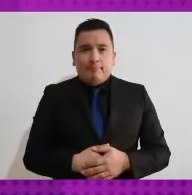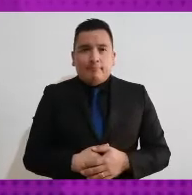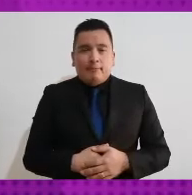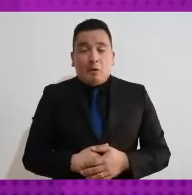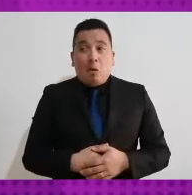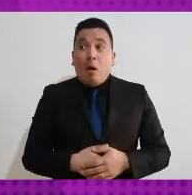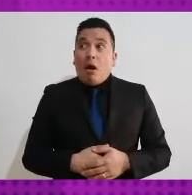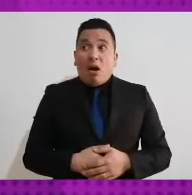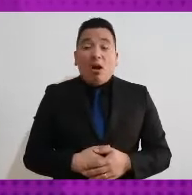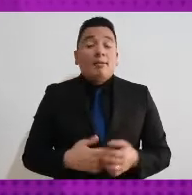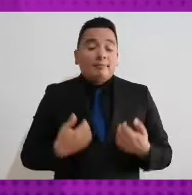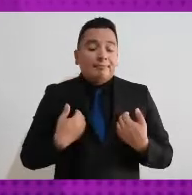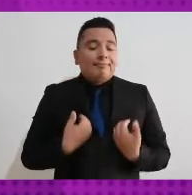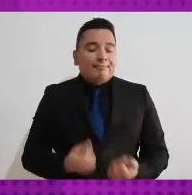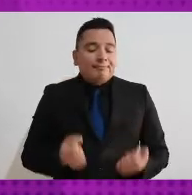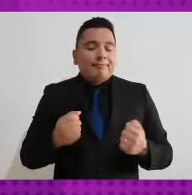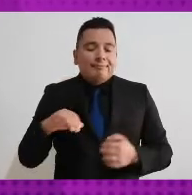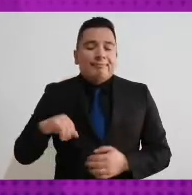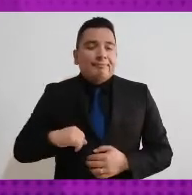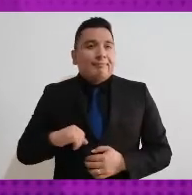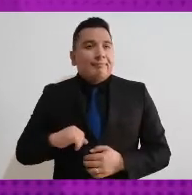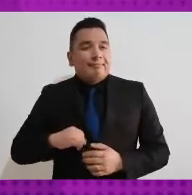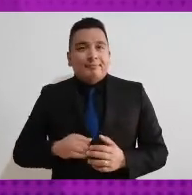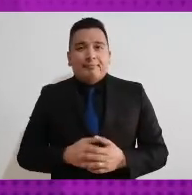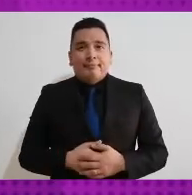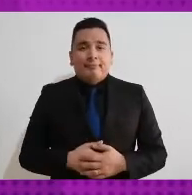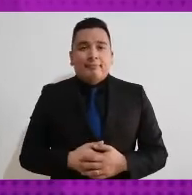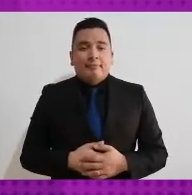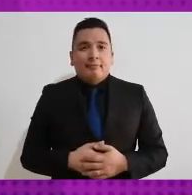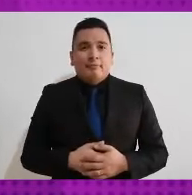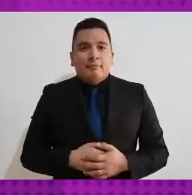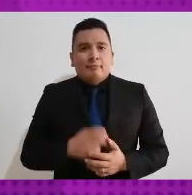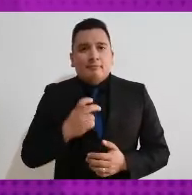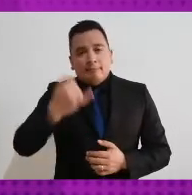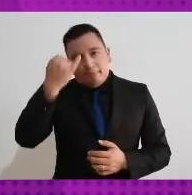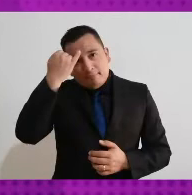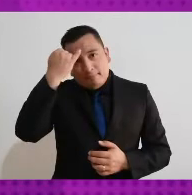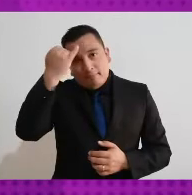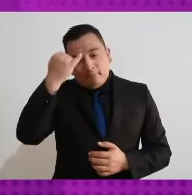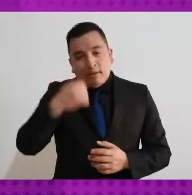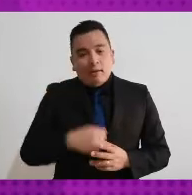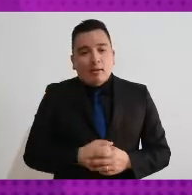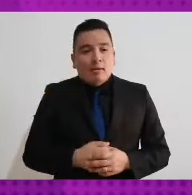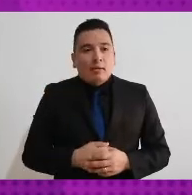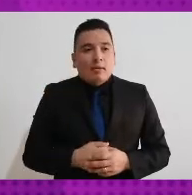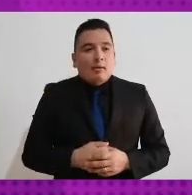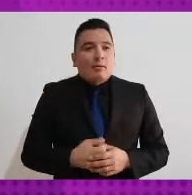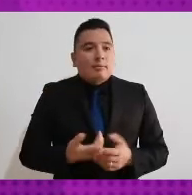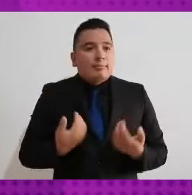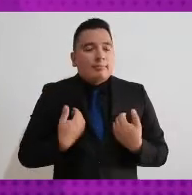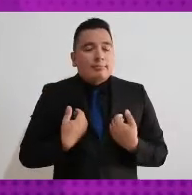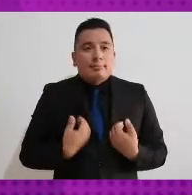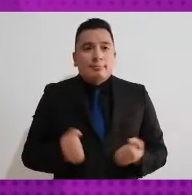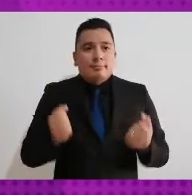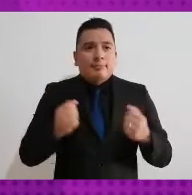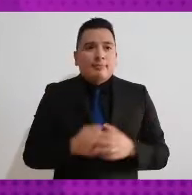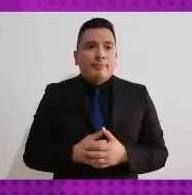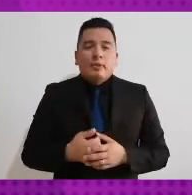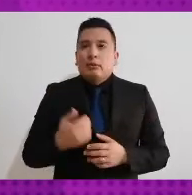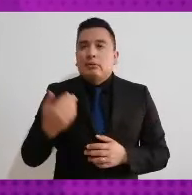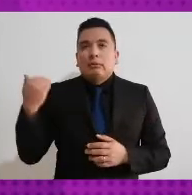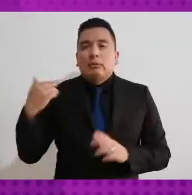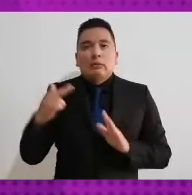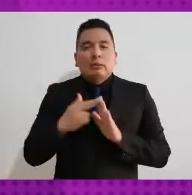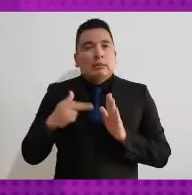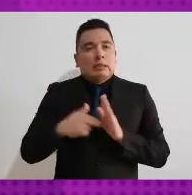Muy interesante esto que nos comentas y sobre todo este criterio que entiendo es de reciente